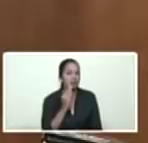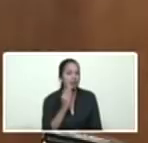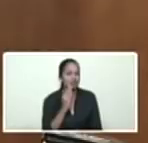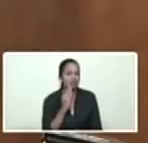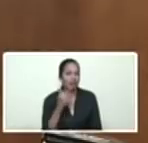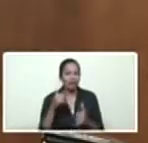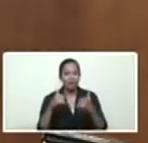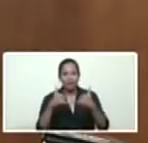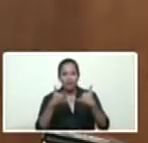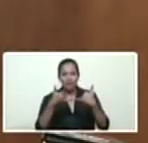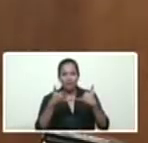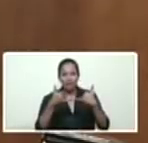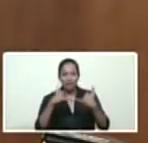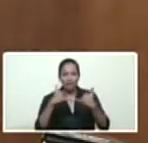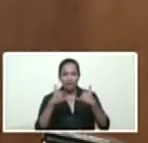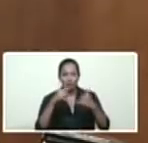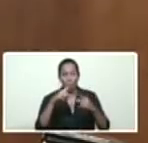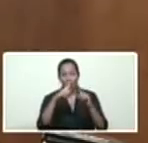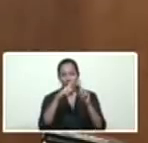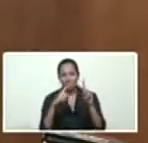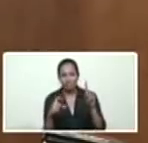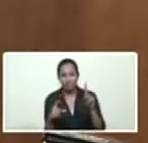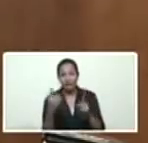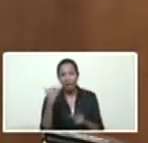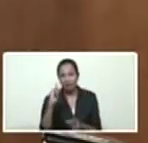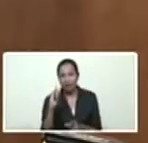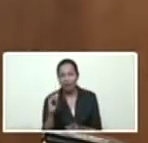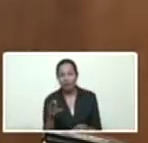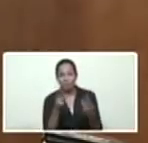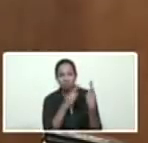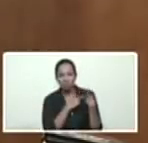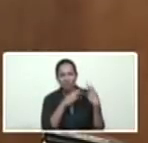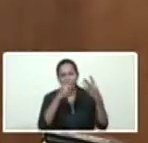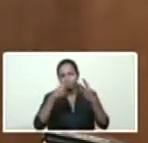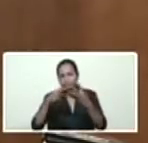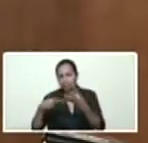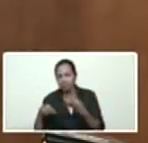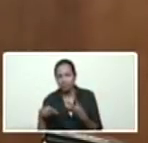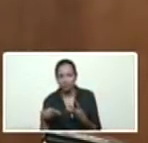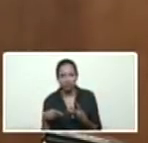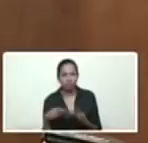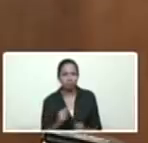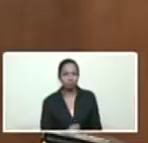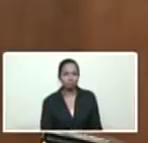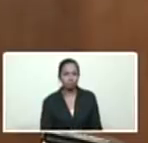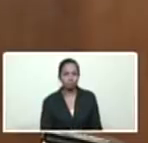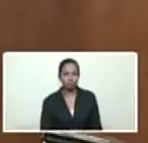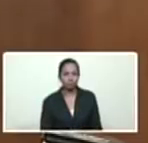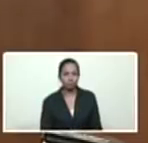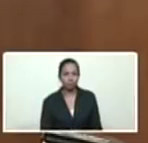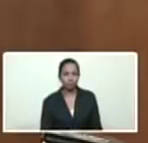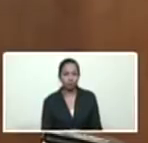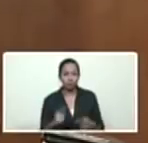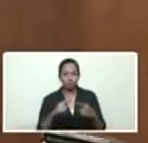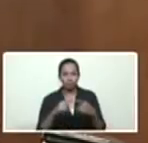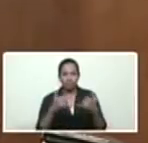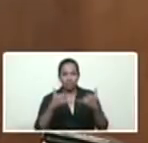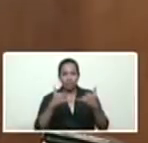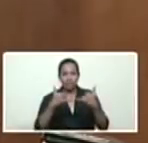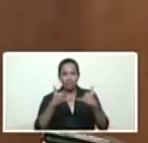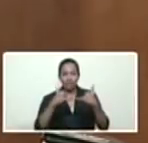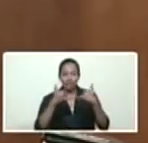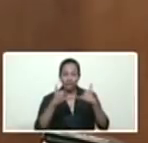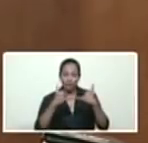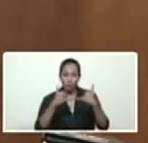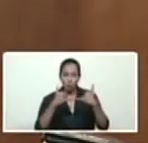eléctrico quien ha tenido responsabilidades diversas ha sido ingeniero eléctrico